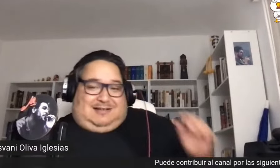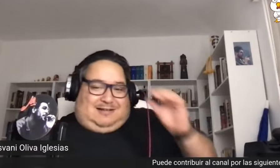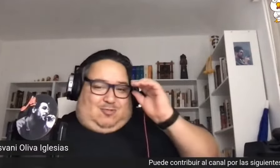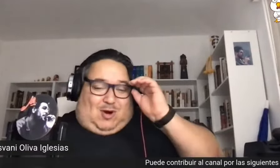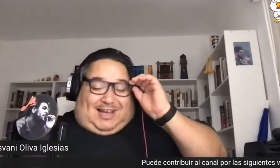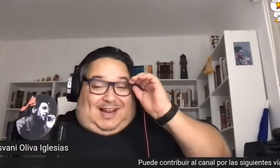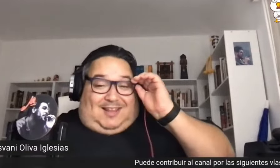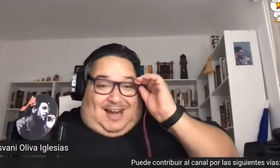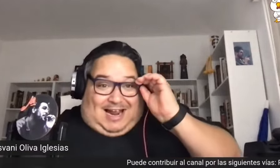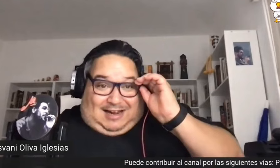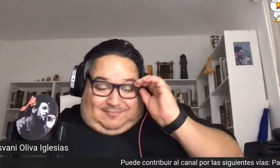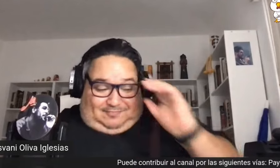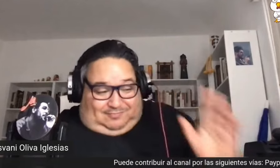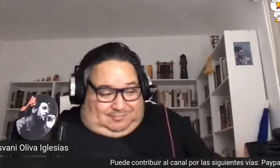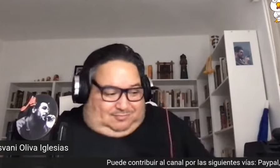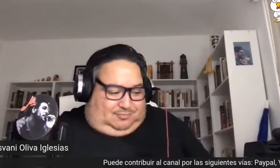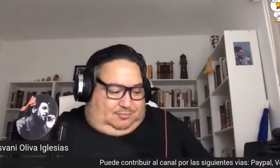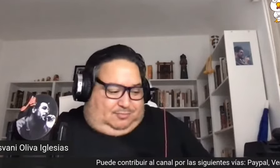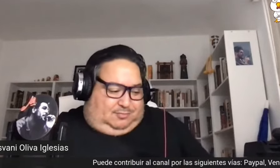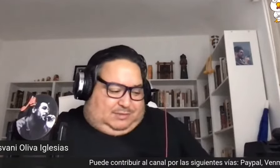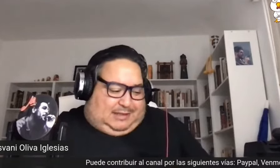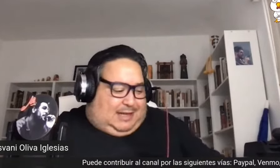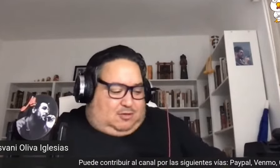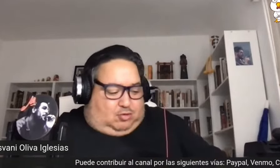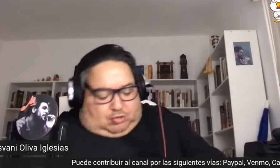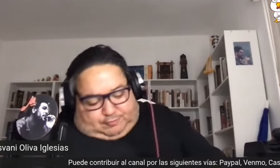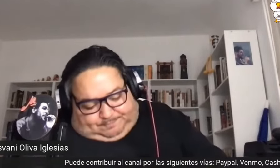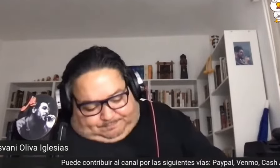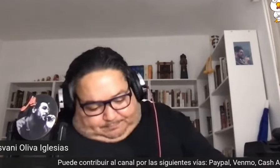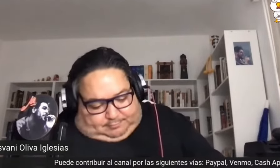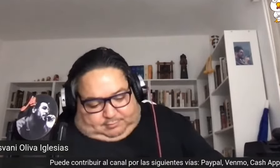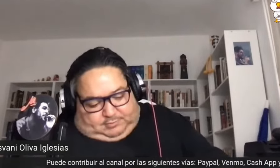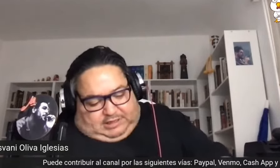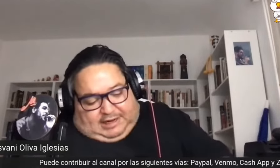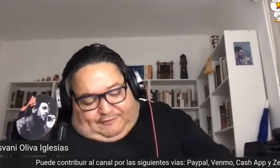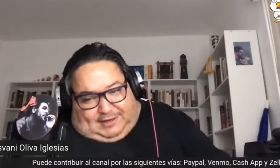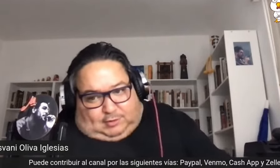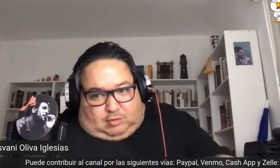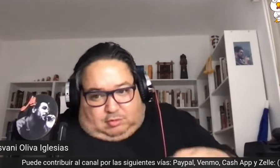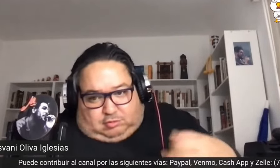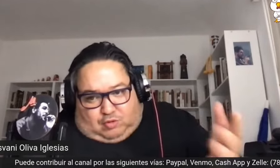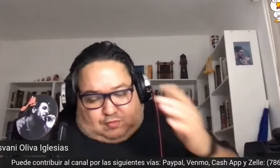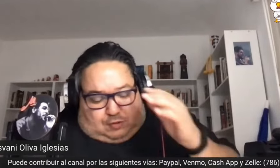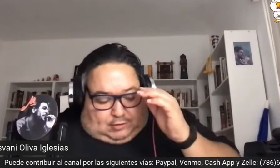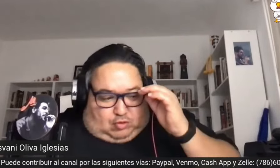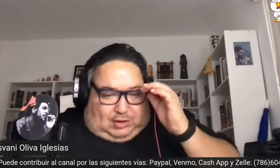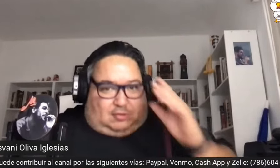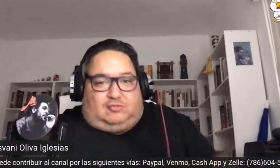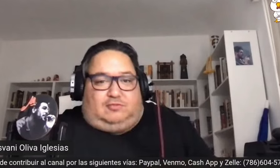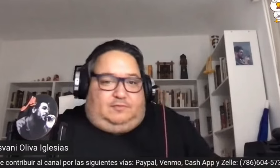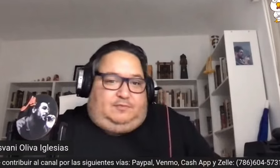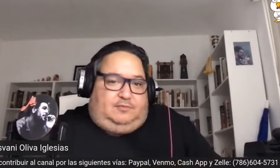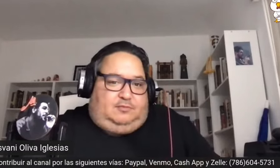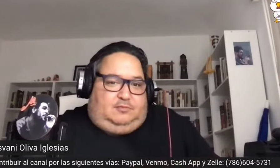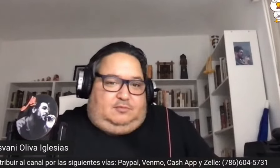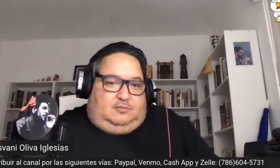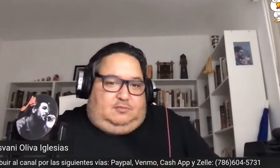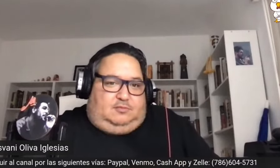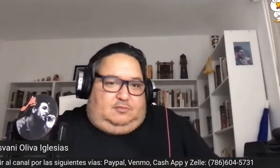cualquiera diría que tanto Rafaelito como Arturito